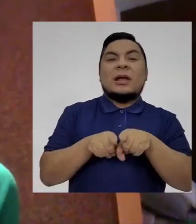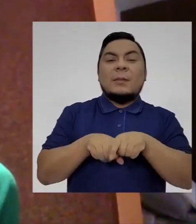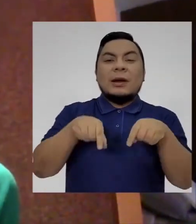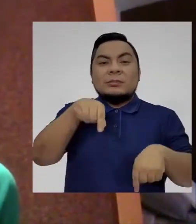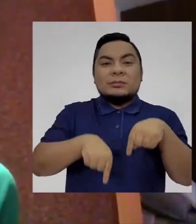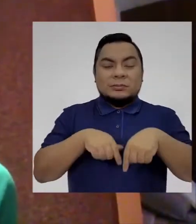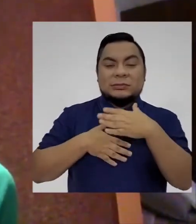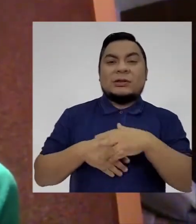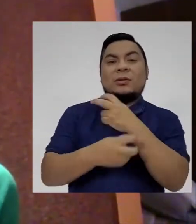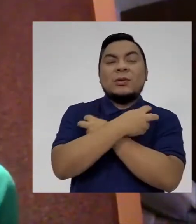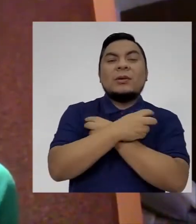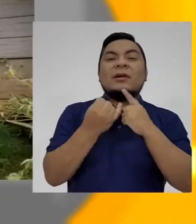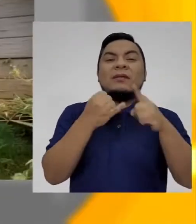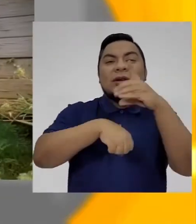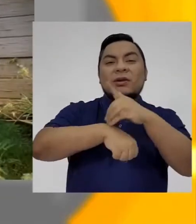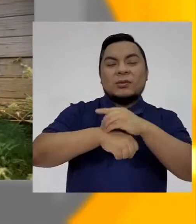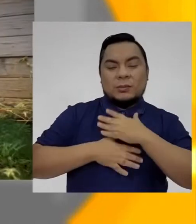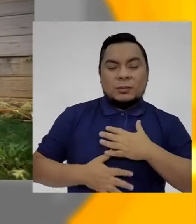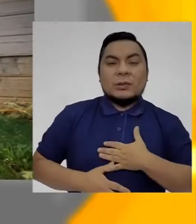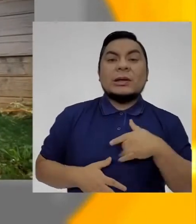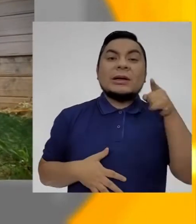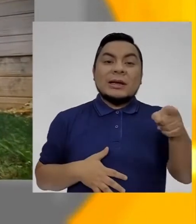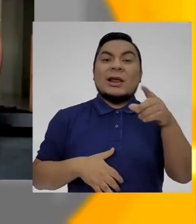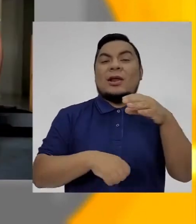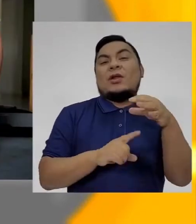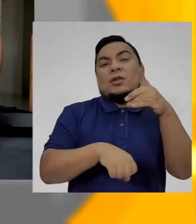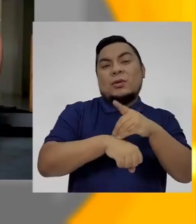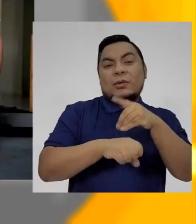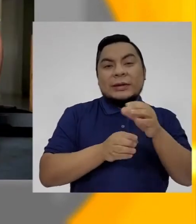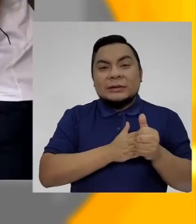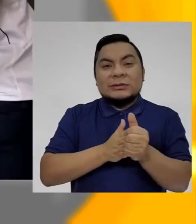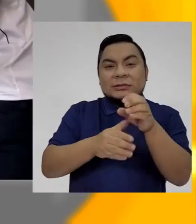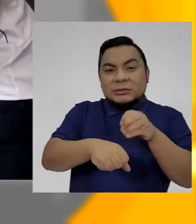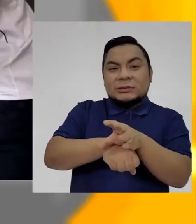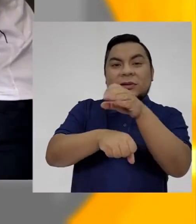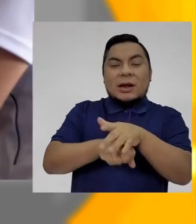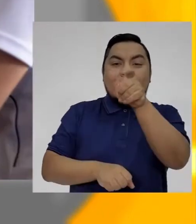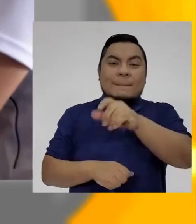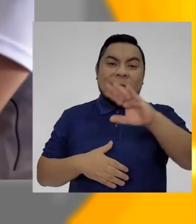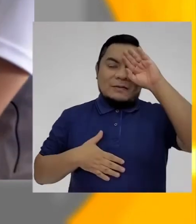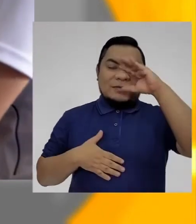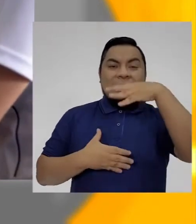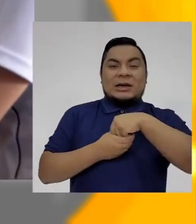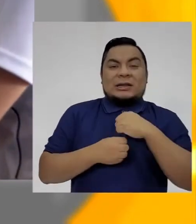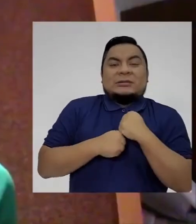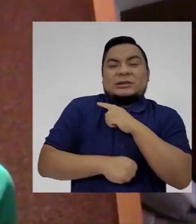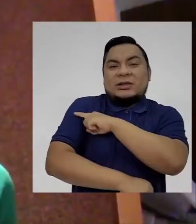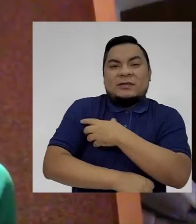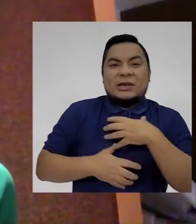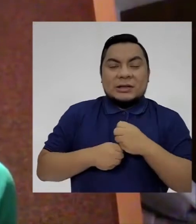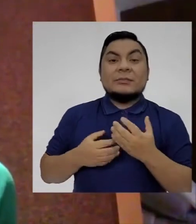ortopedia, en medicina física, que van a ir guiando al paciente conforme se le presentan estas complicaciones, ¿no?